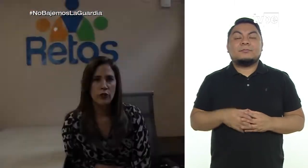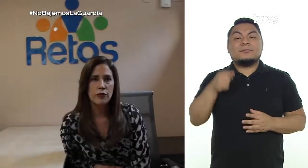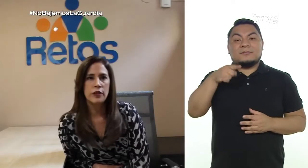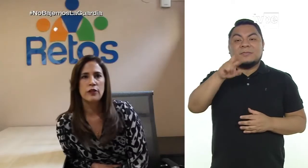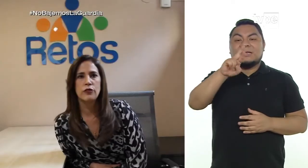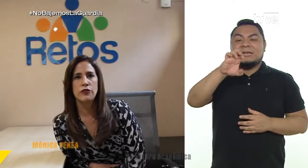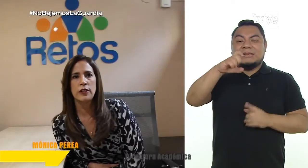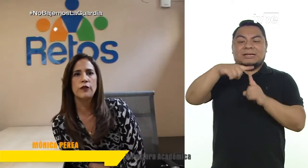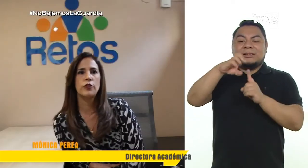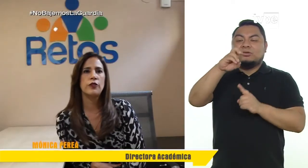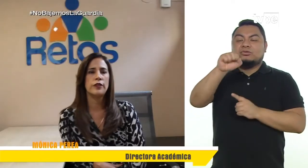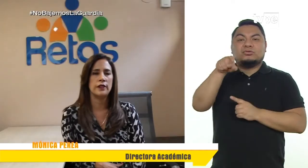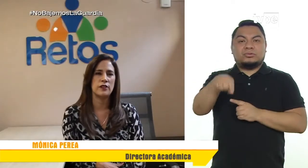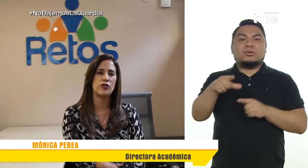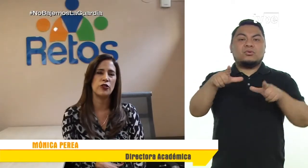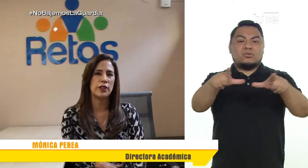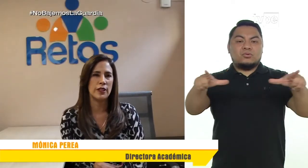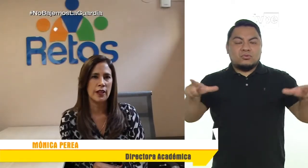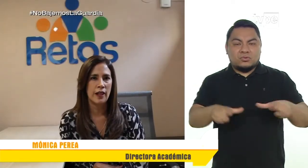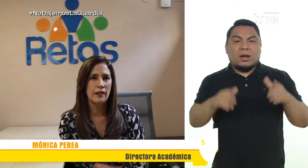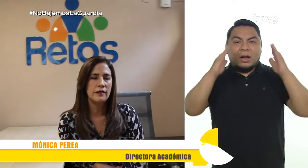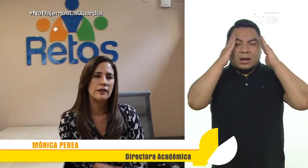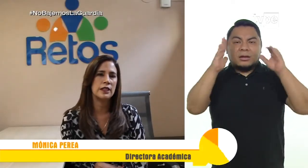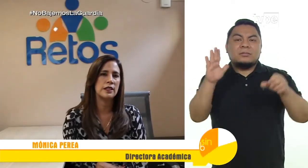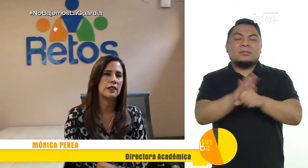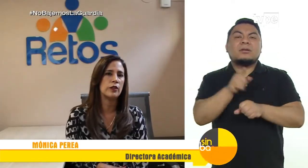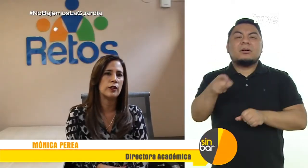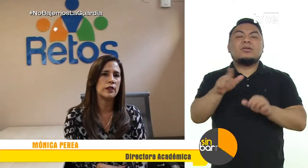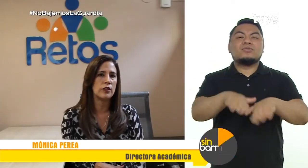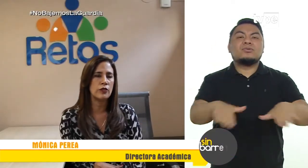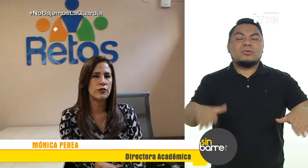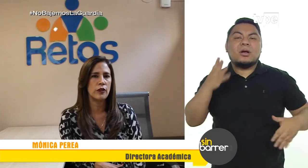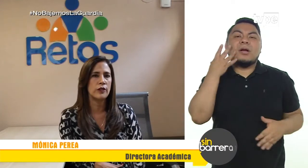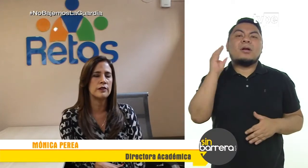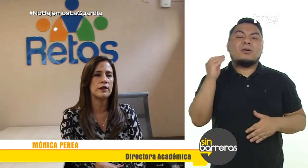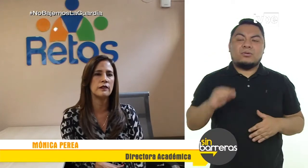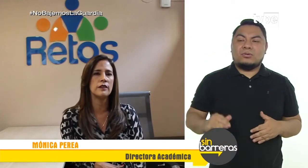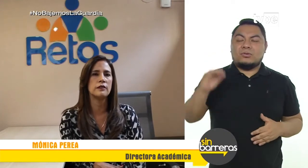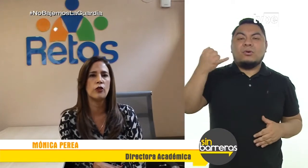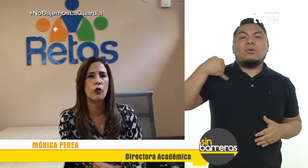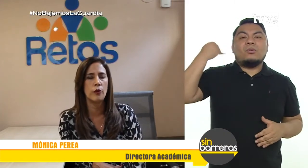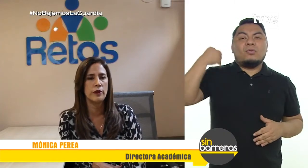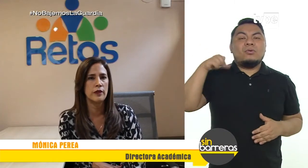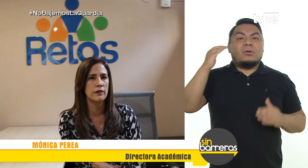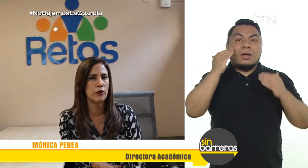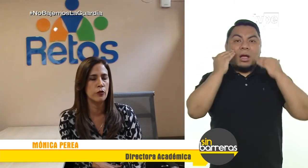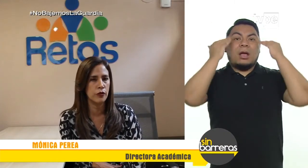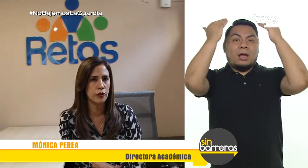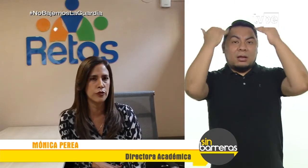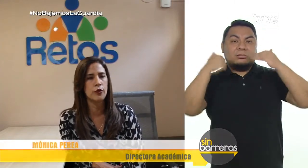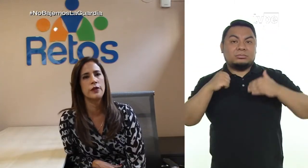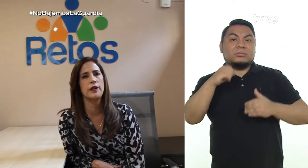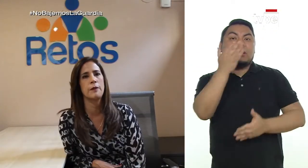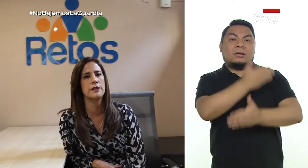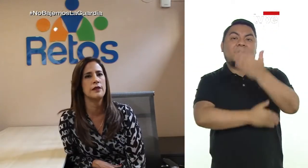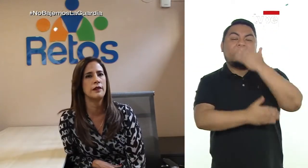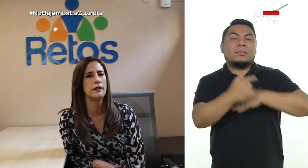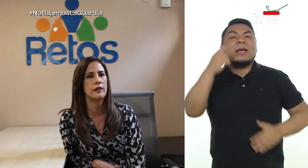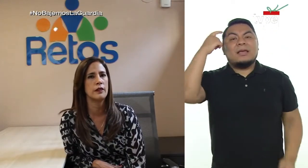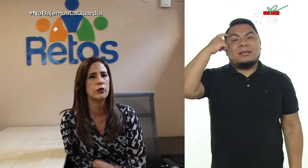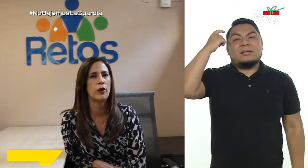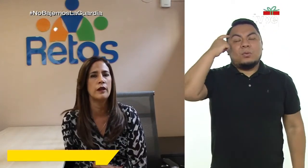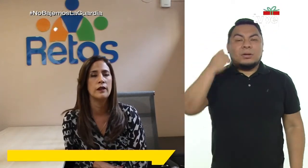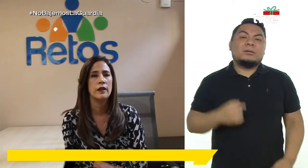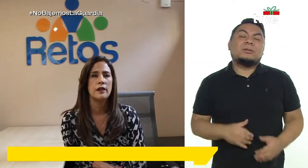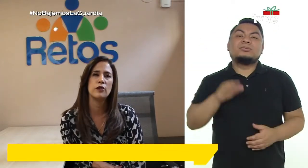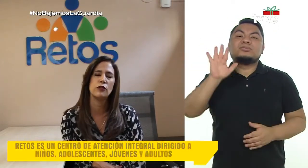Retos es un centro de atención integral dirigido a niños, adolescentes, jóvenes y adultos con discapacidad